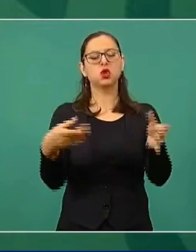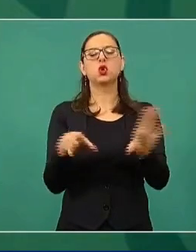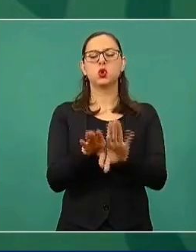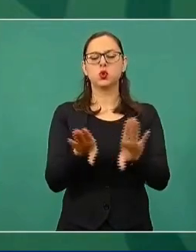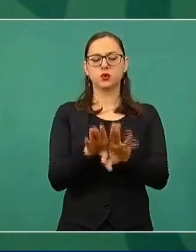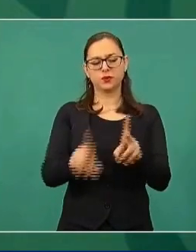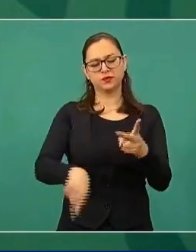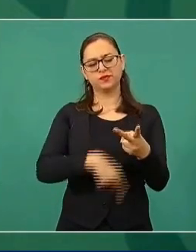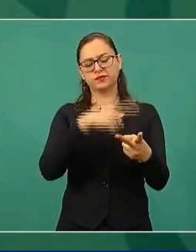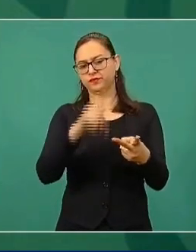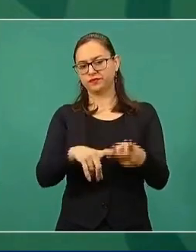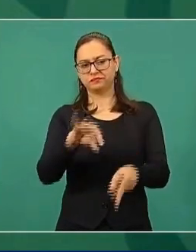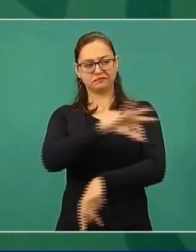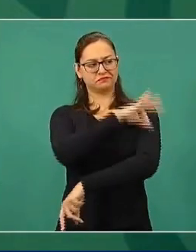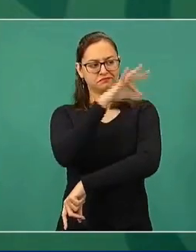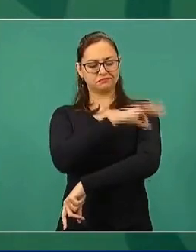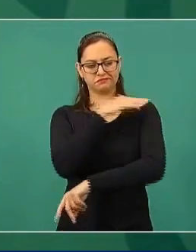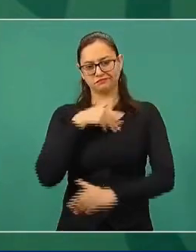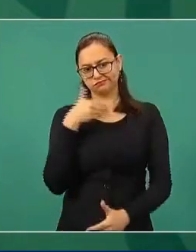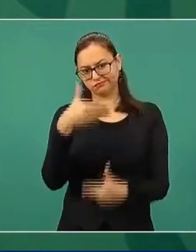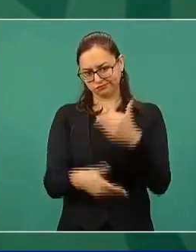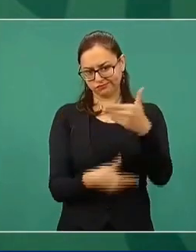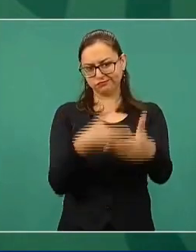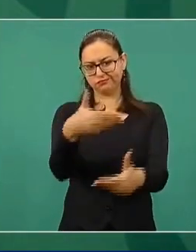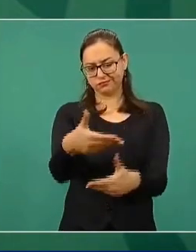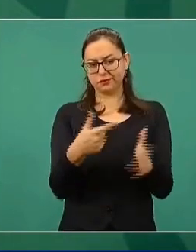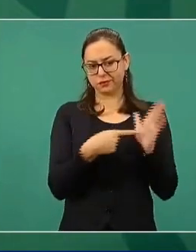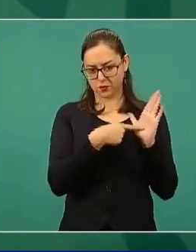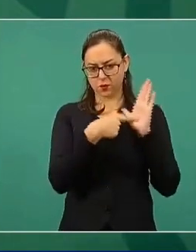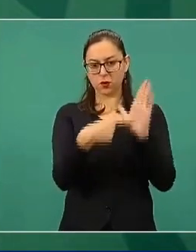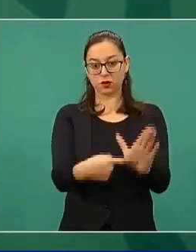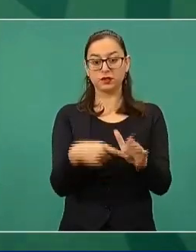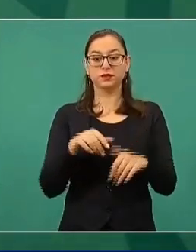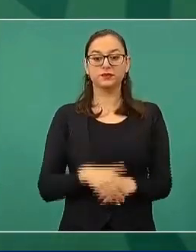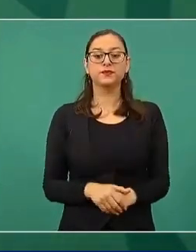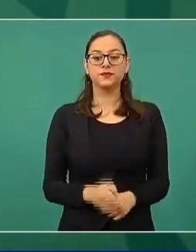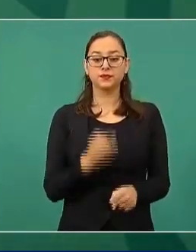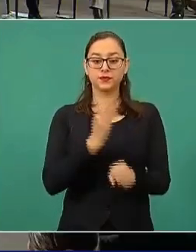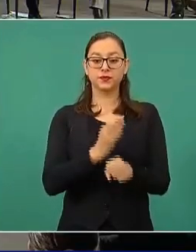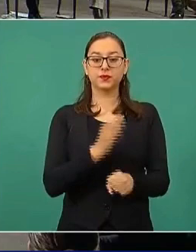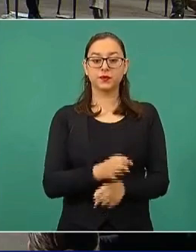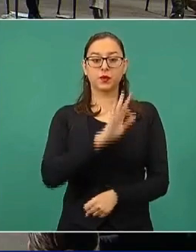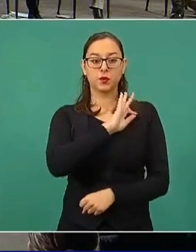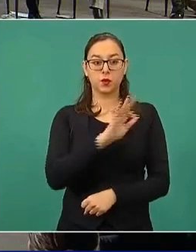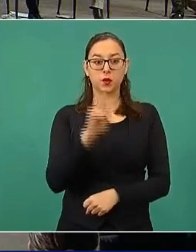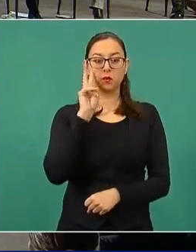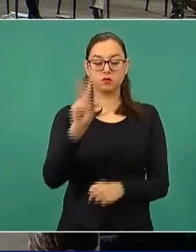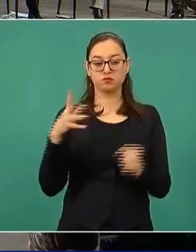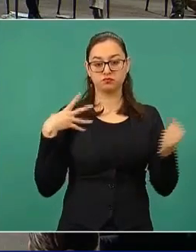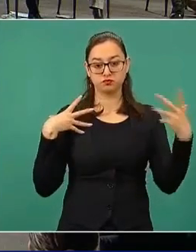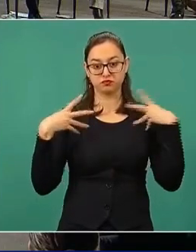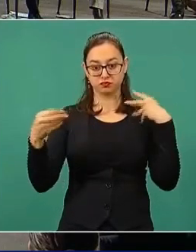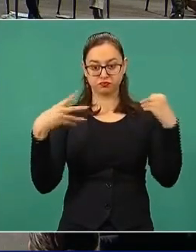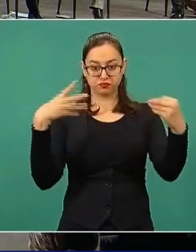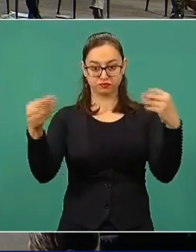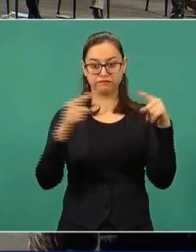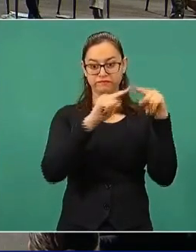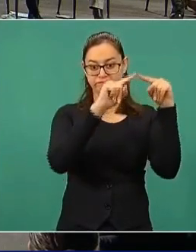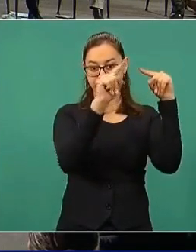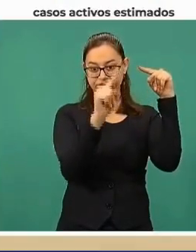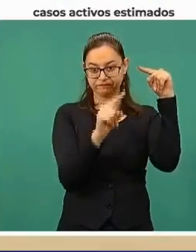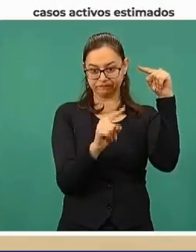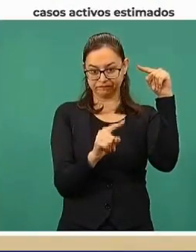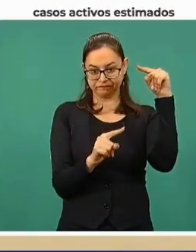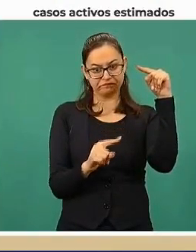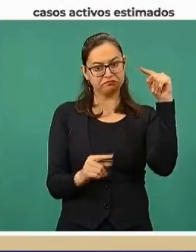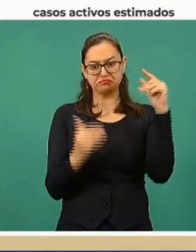COVID-19. Como vemos en esta primera imagen, que es la curva epidémica de agregación semanal, abrimos la semana con